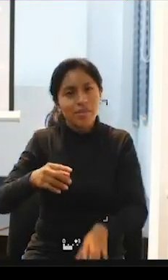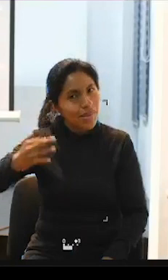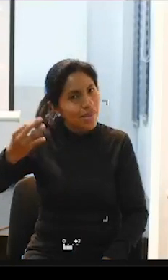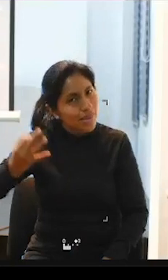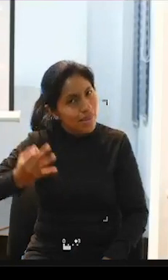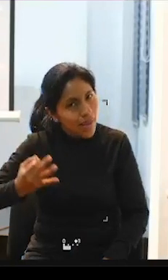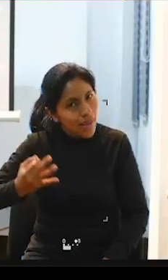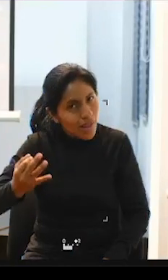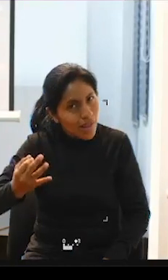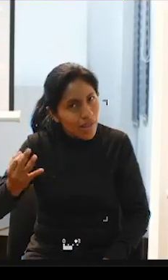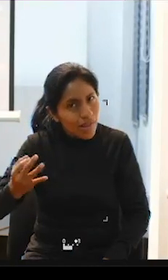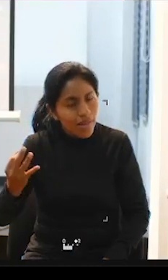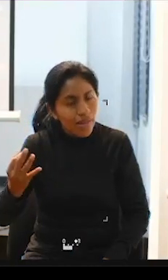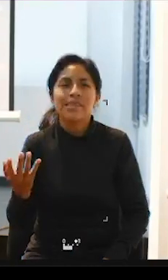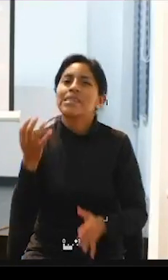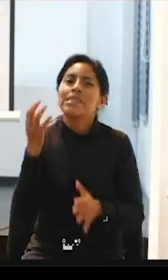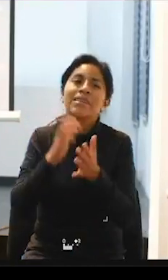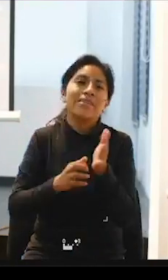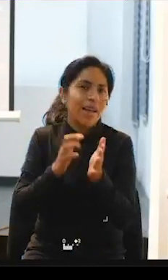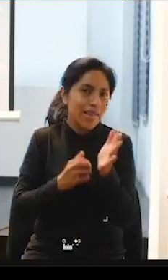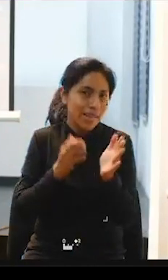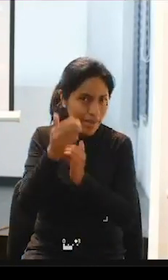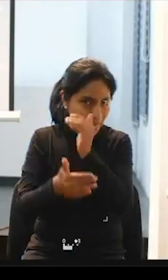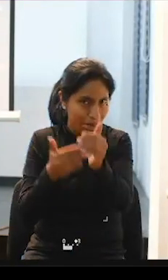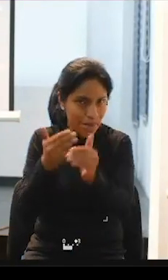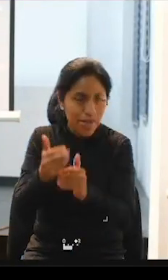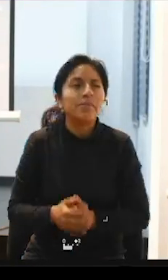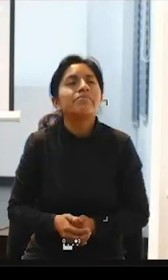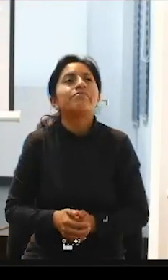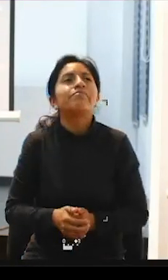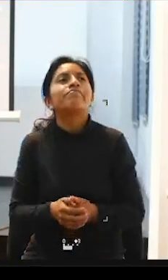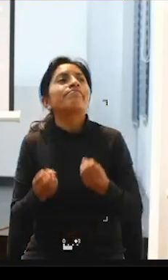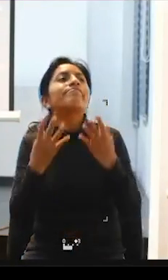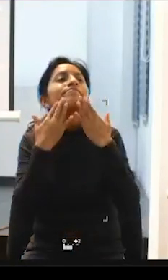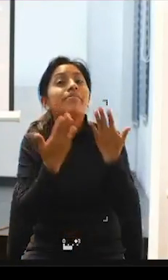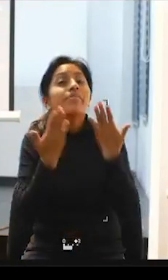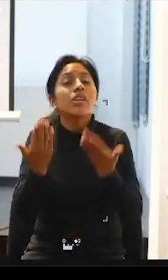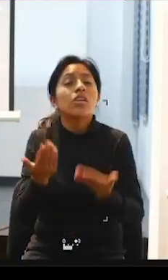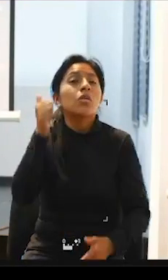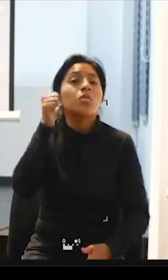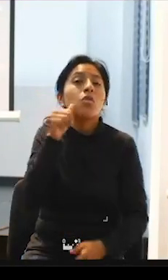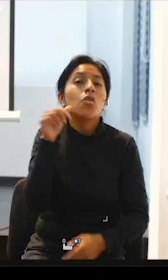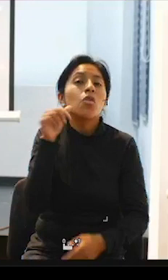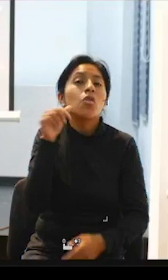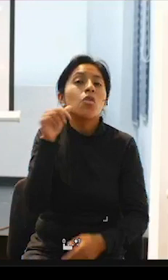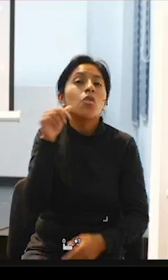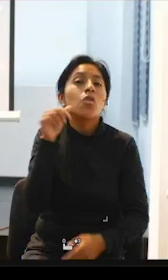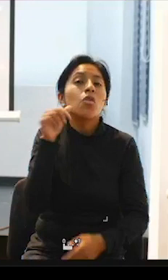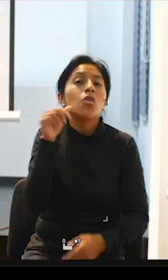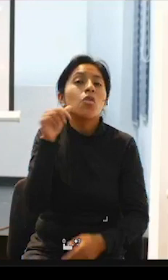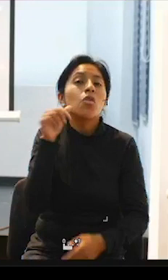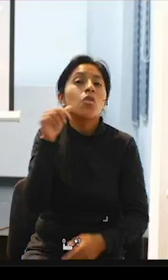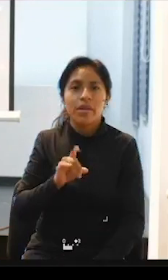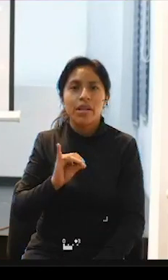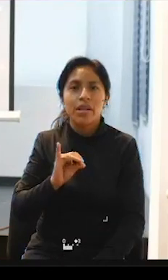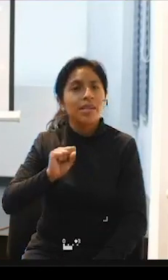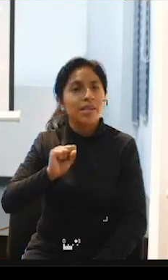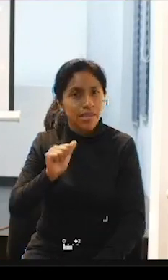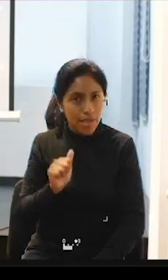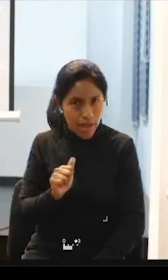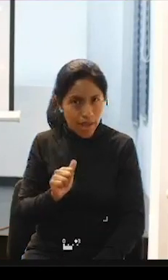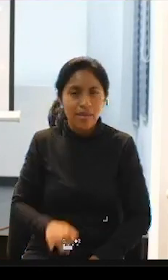mencionabas pues falta mucho avanzar querida Felisa te doy la palabra sí bueno aquí en Bolivia a nosotros nos